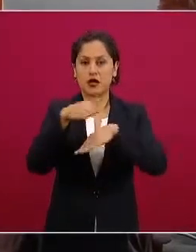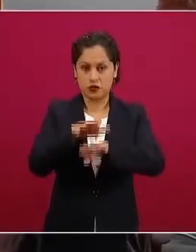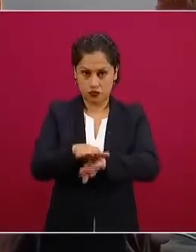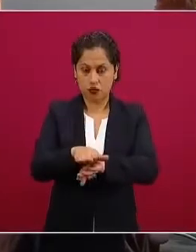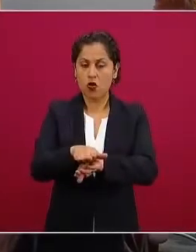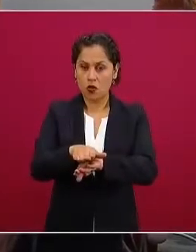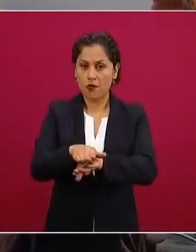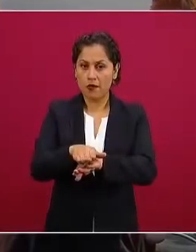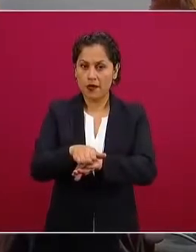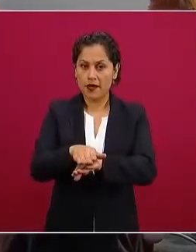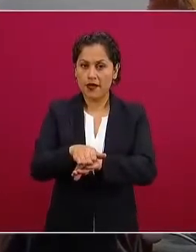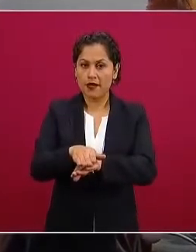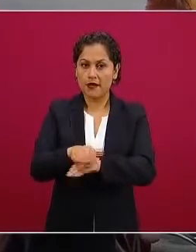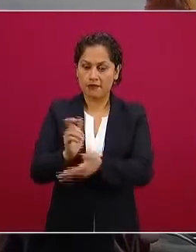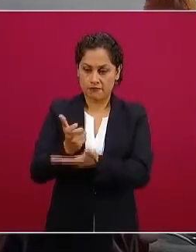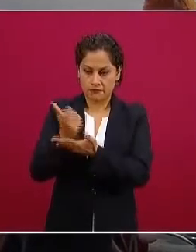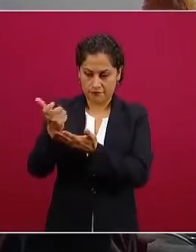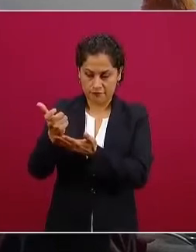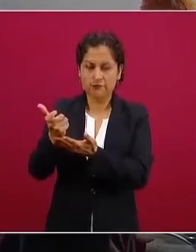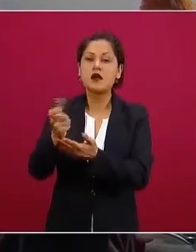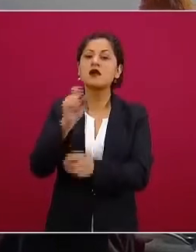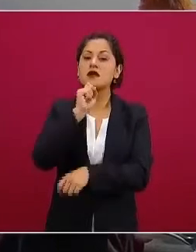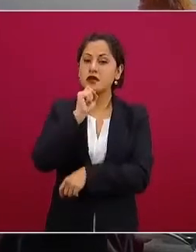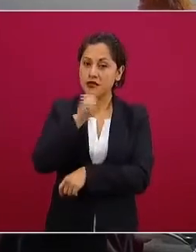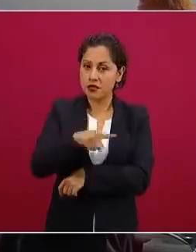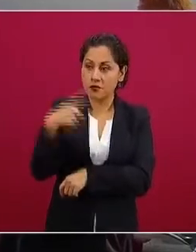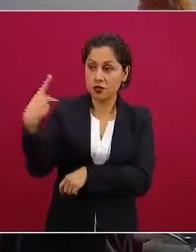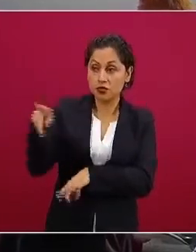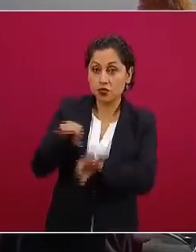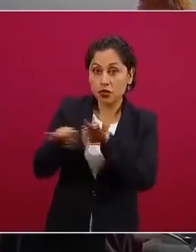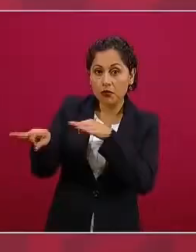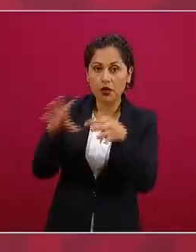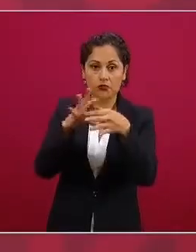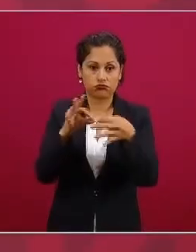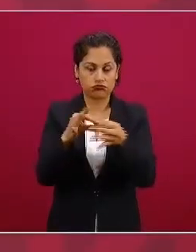lo que están haciendo por ejemplo